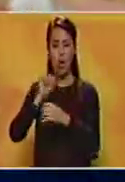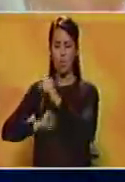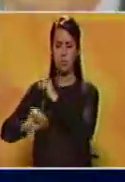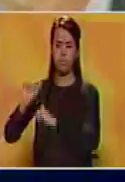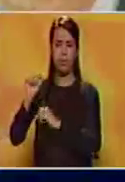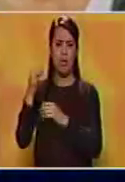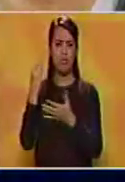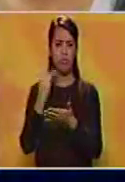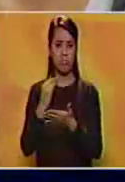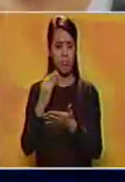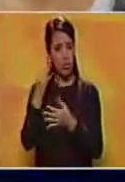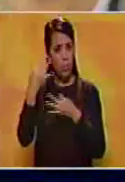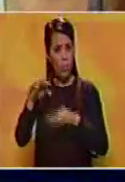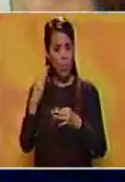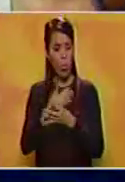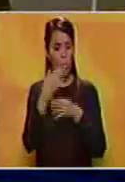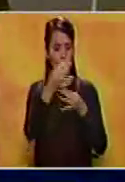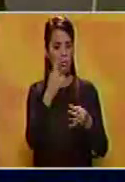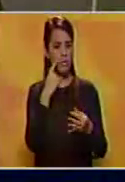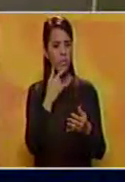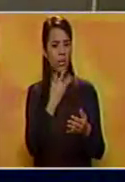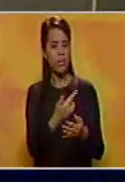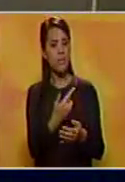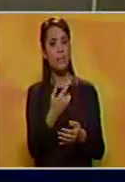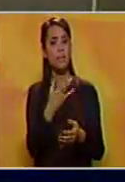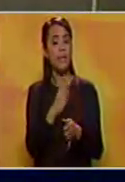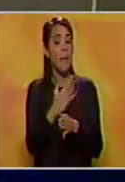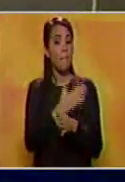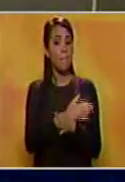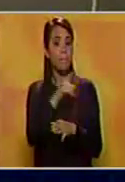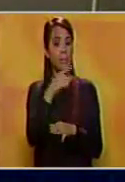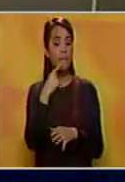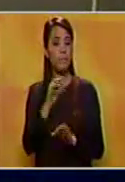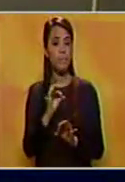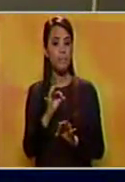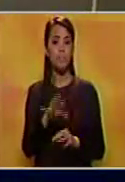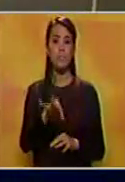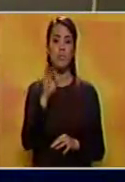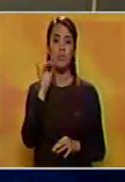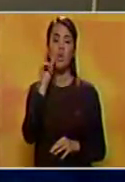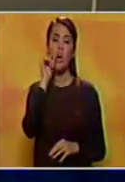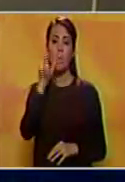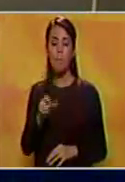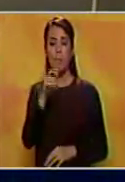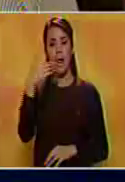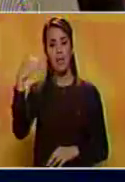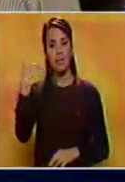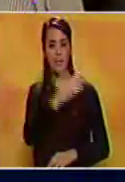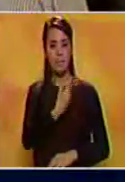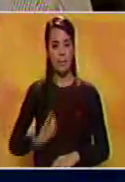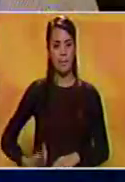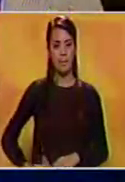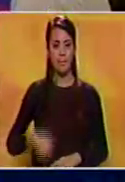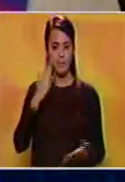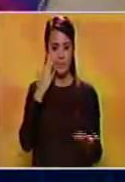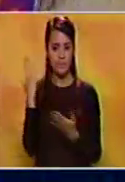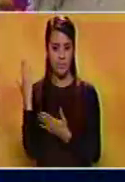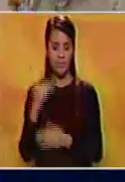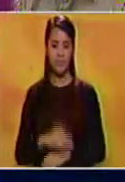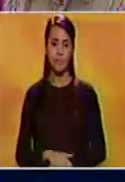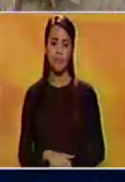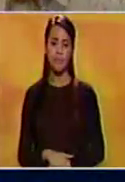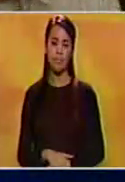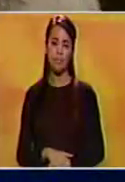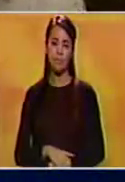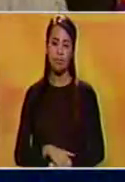recurso que buscaba declarar de forma anticipada como ineligible al expresidente Luis Inacio Lula da Silva,